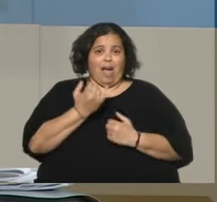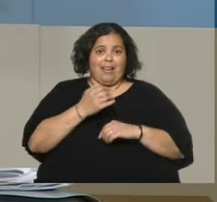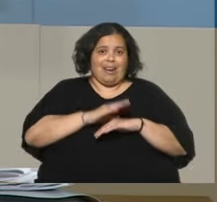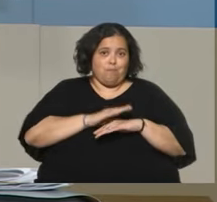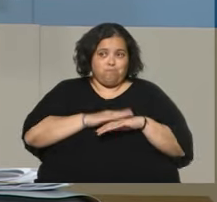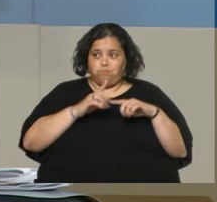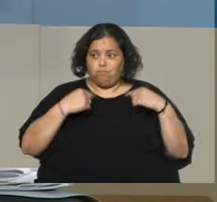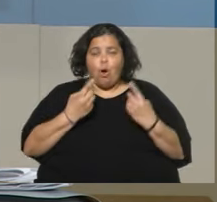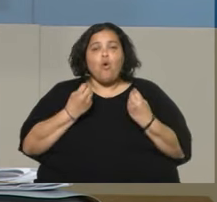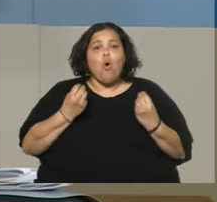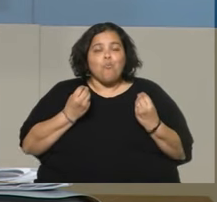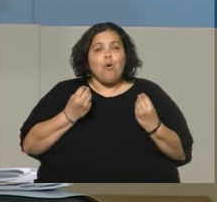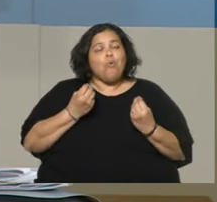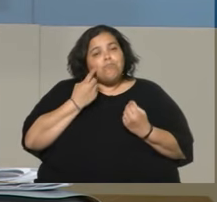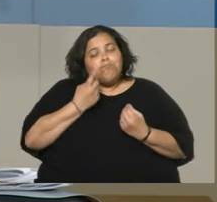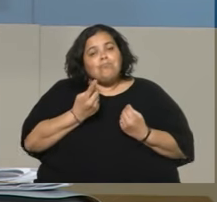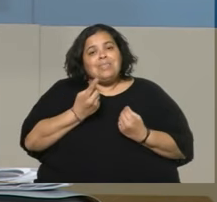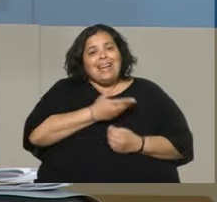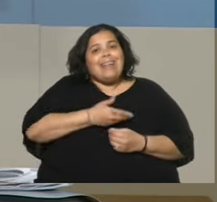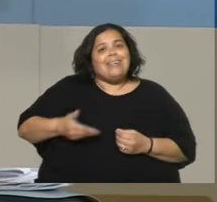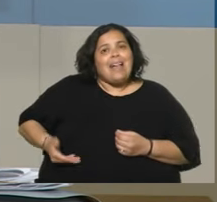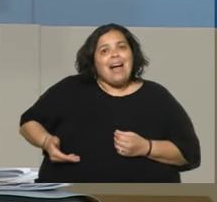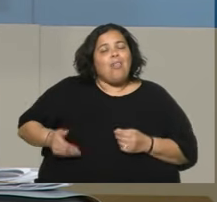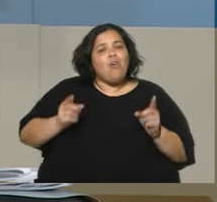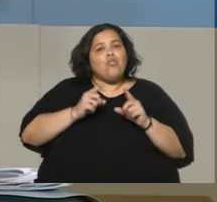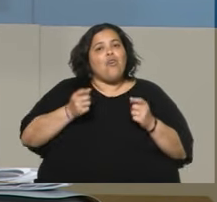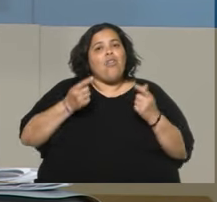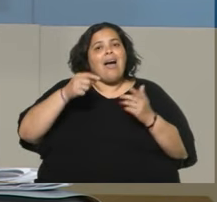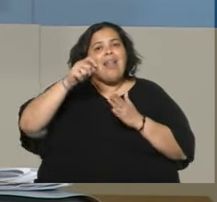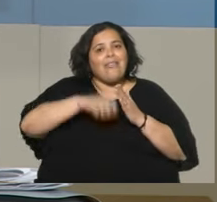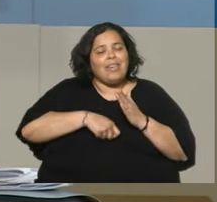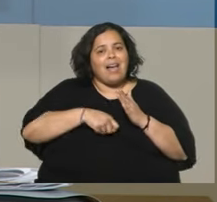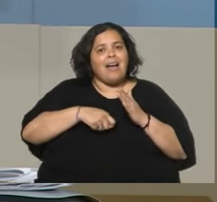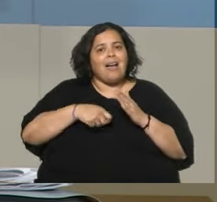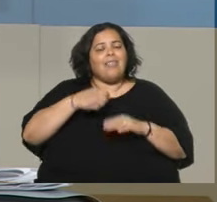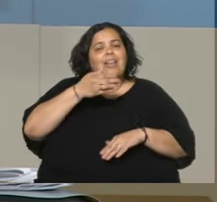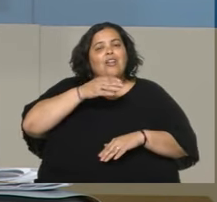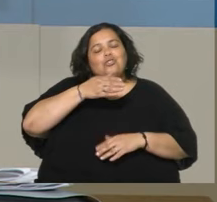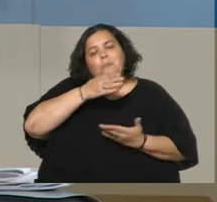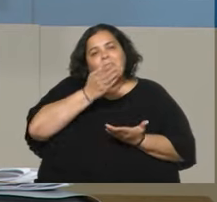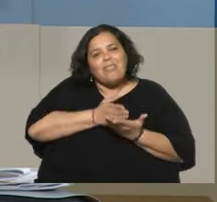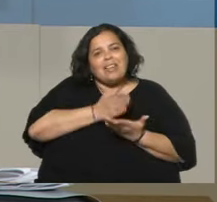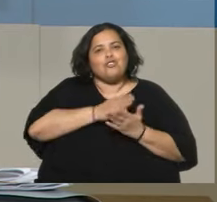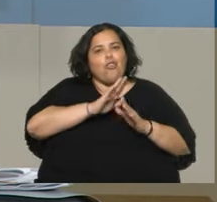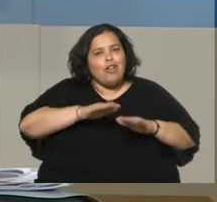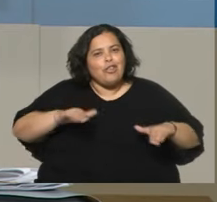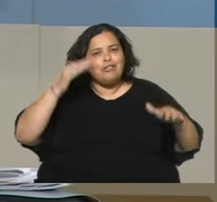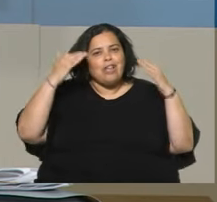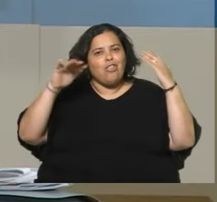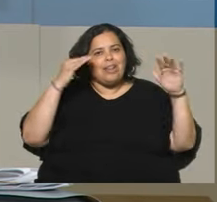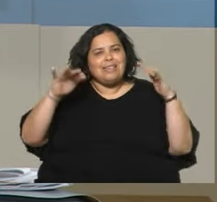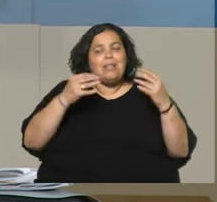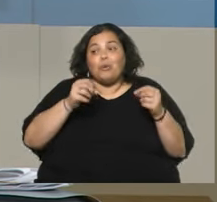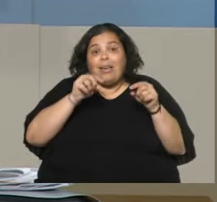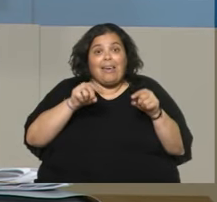ver cómo el Estado no es garante de los derechos de los niños y niñas adolescentes ante una situación gravísima que se